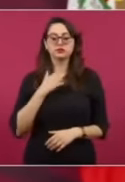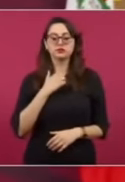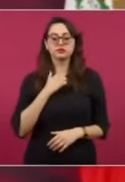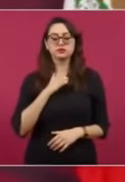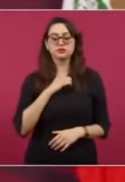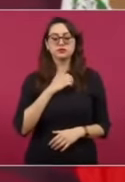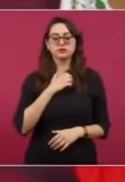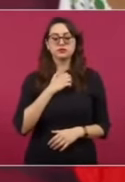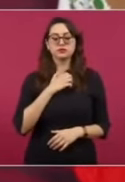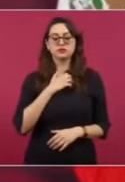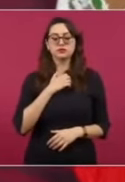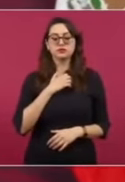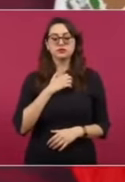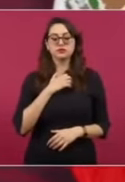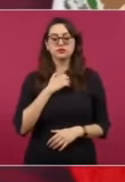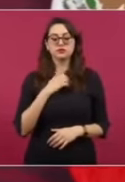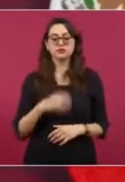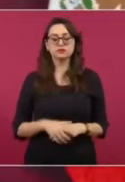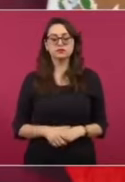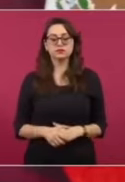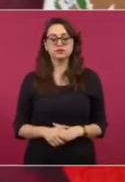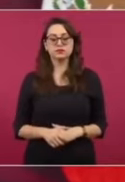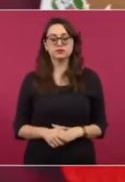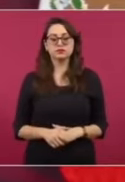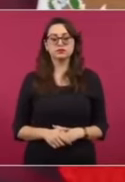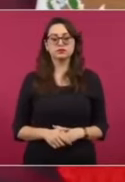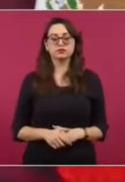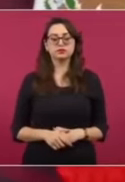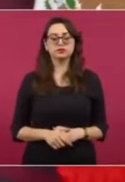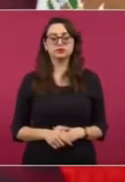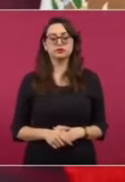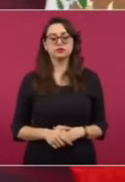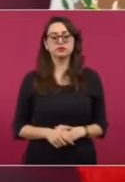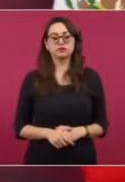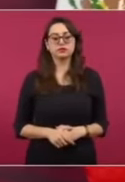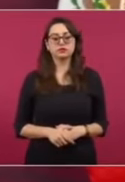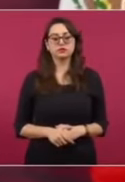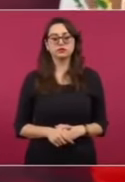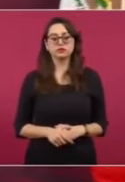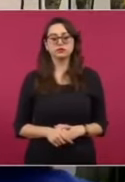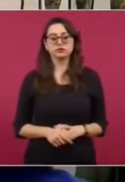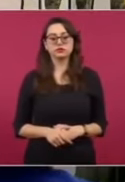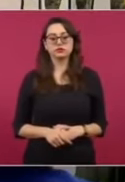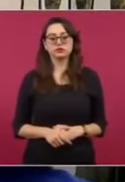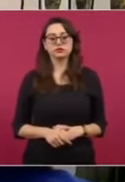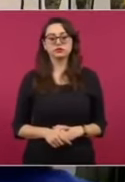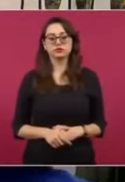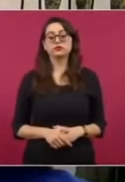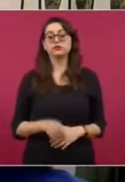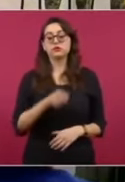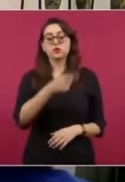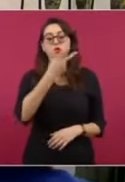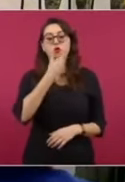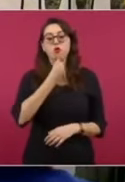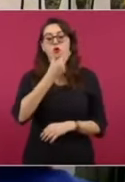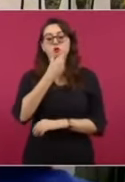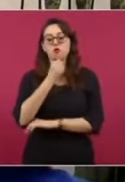el que está ahora de senador independiente, Álvarez y Caza,